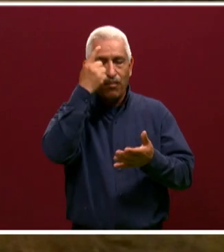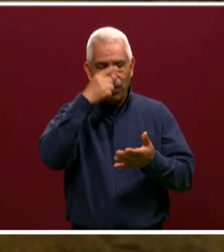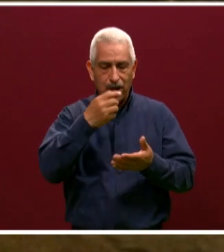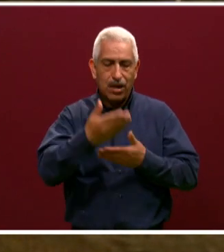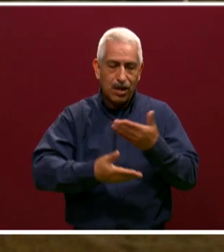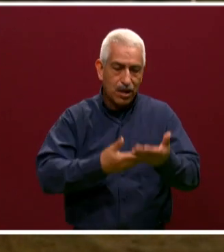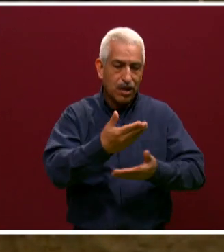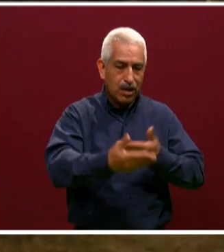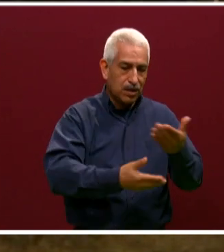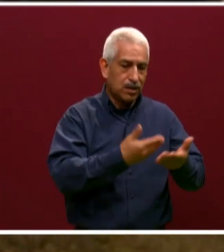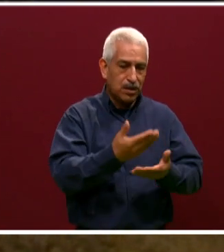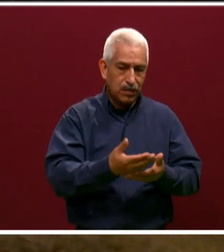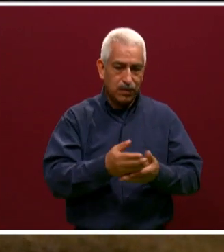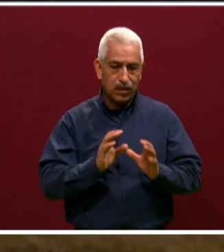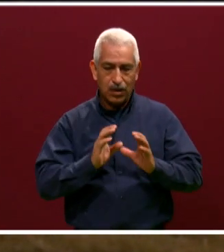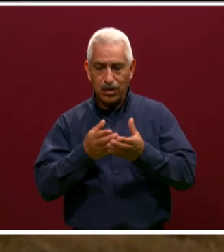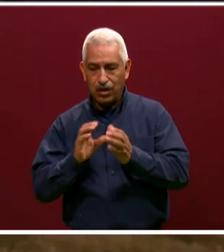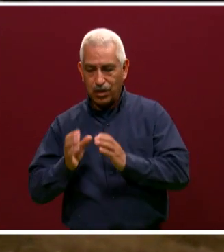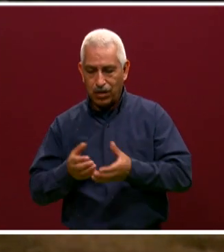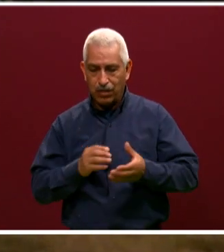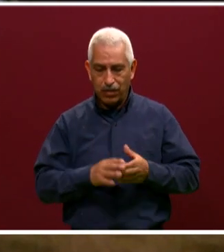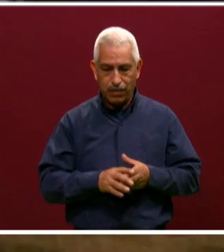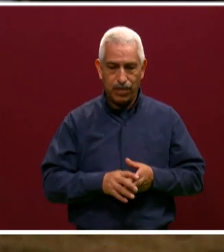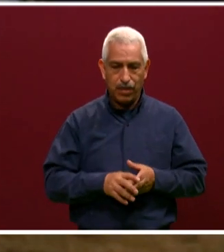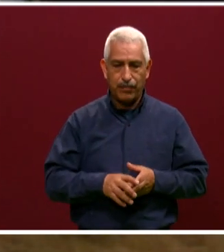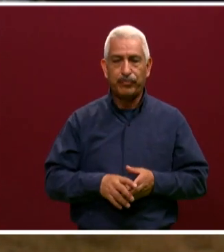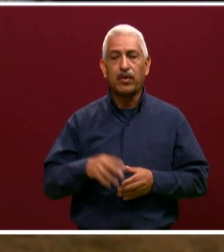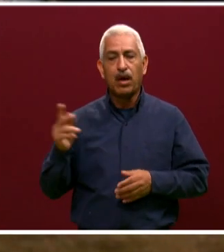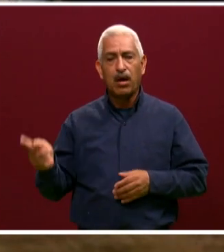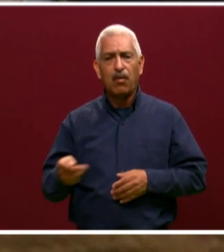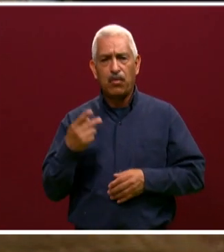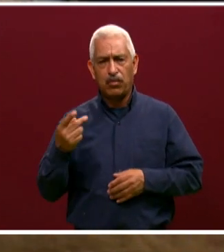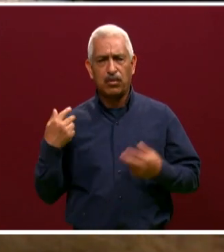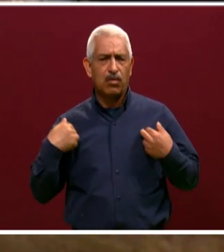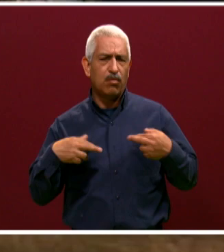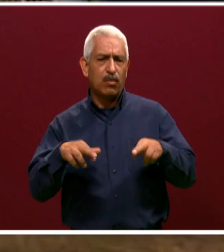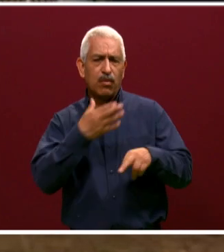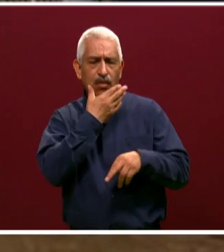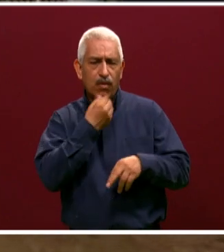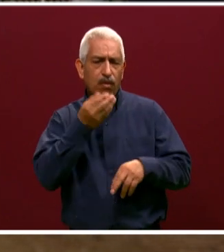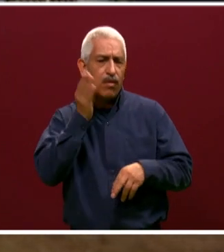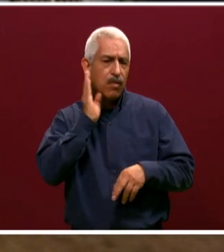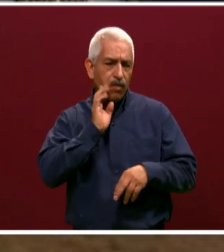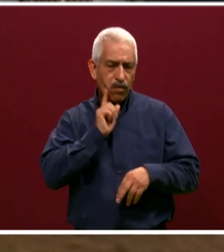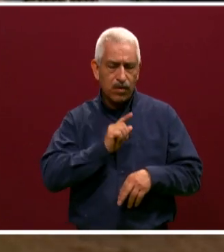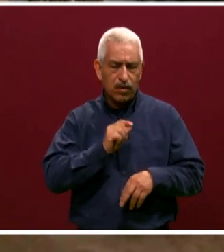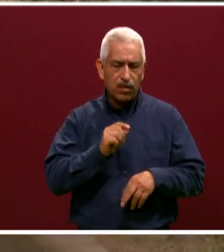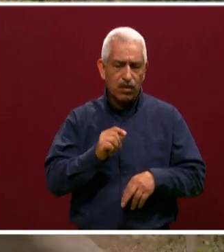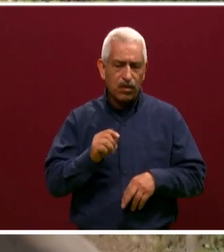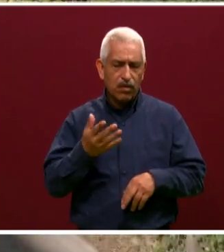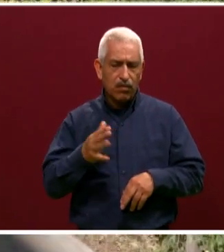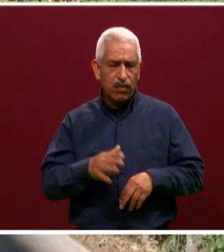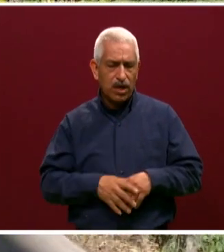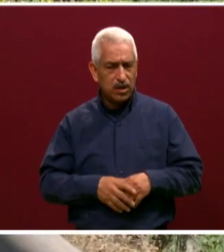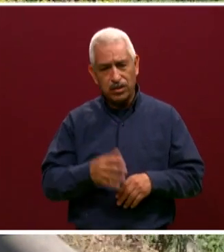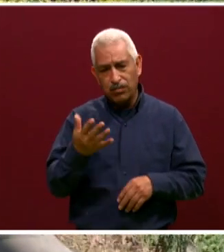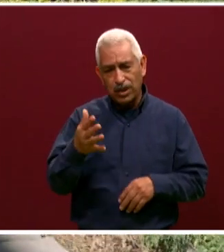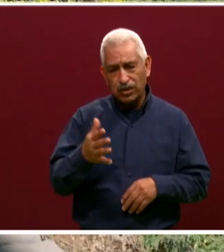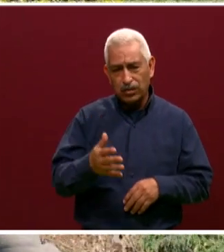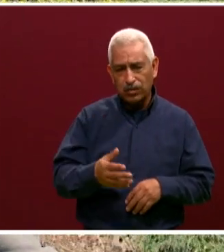comunidad. ¿Cuántos docentes están en COBAEP aproximadamente? Estamos hablando aproximadamente de 900 docentes.